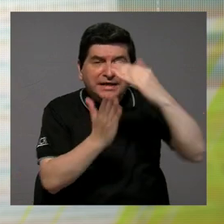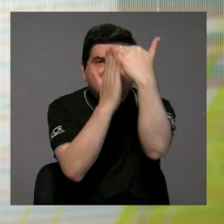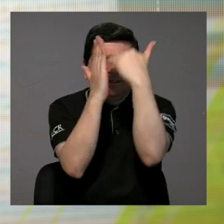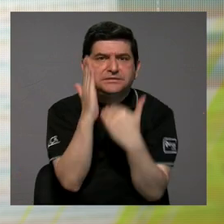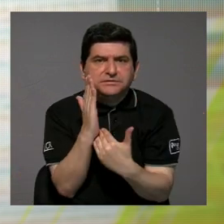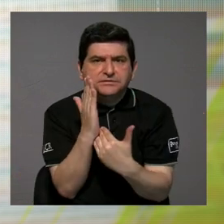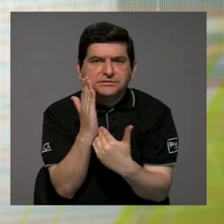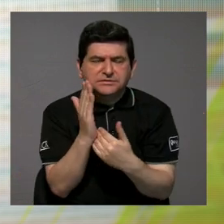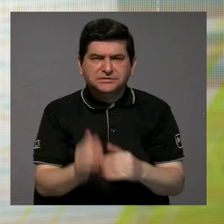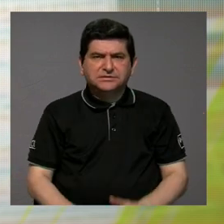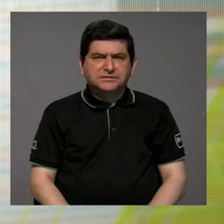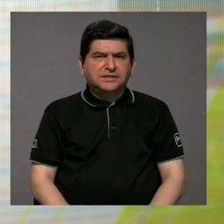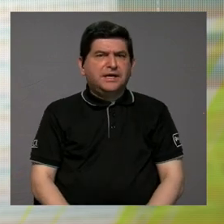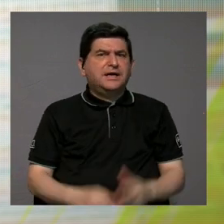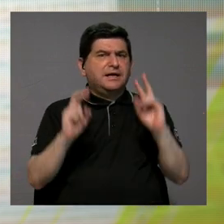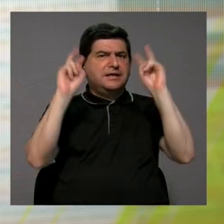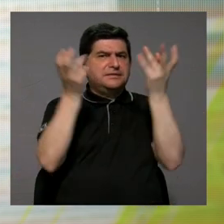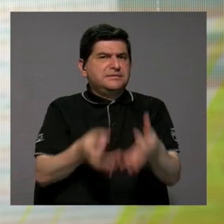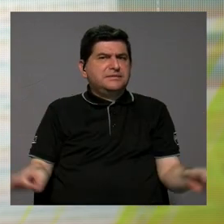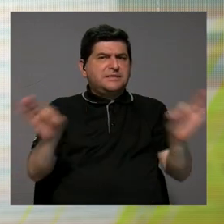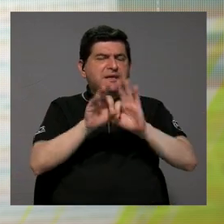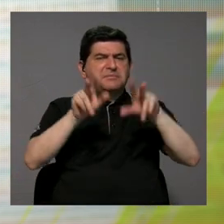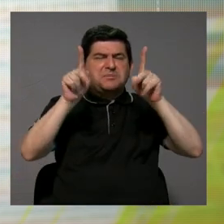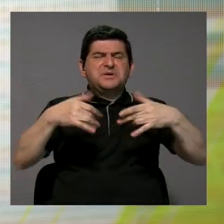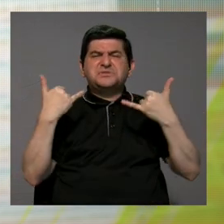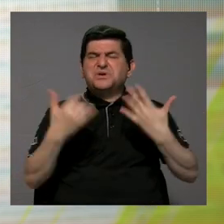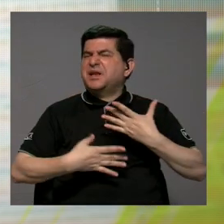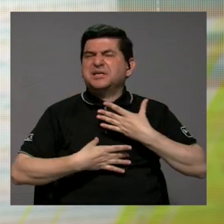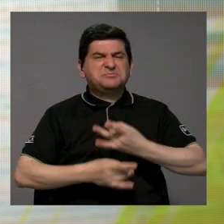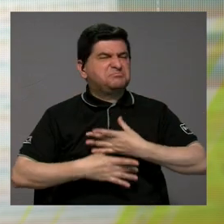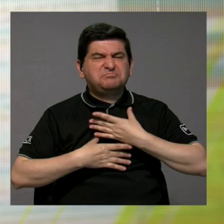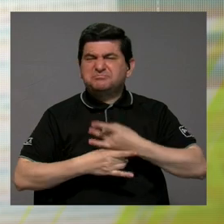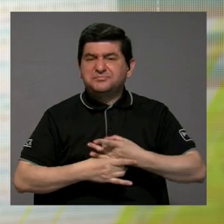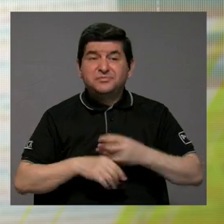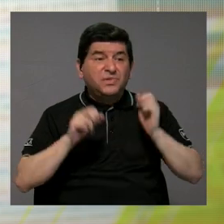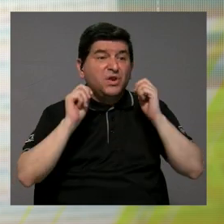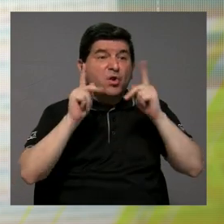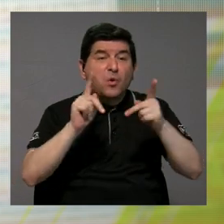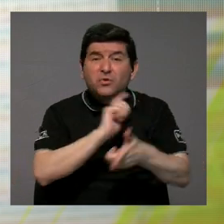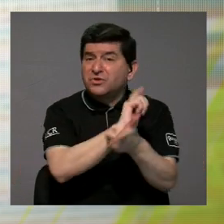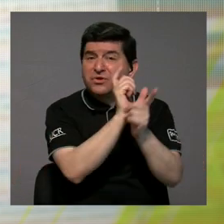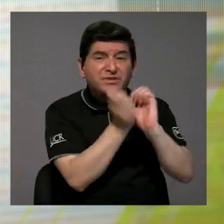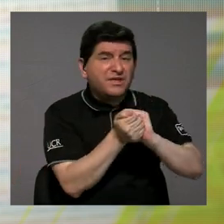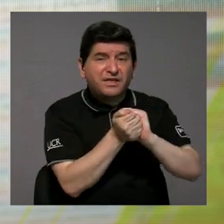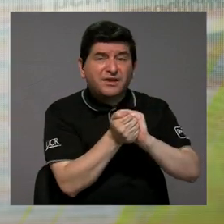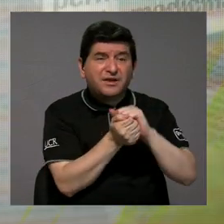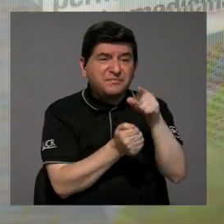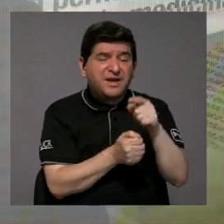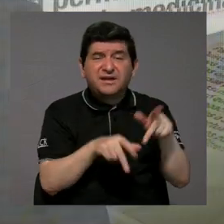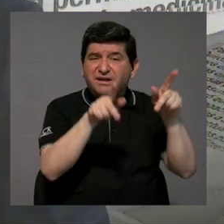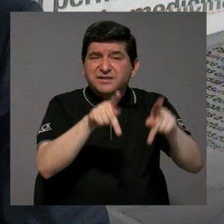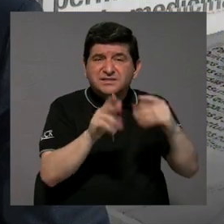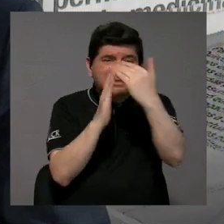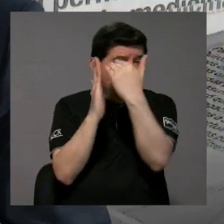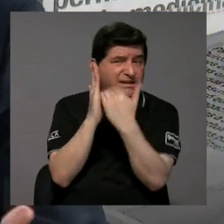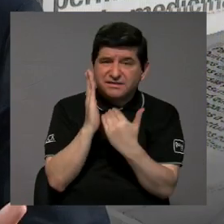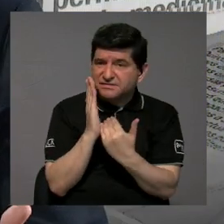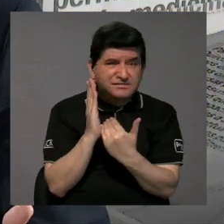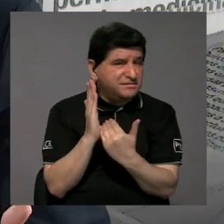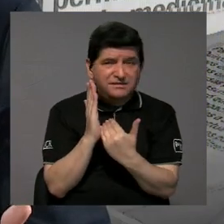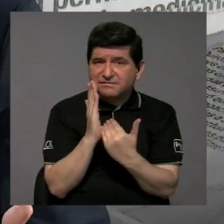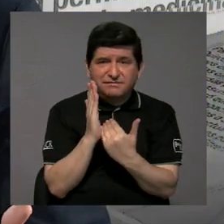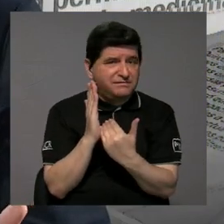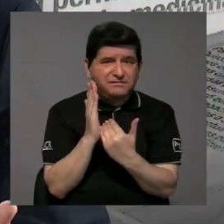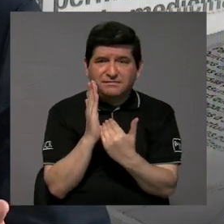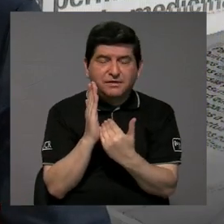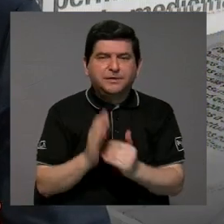listas, uno de los grandes temas es que la ciudadanía ha perdido interés porque no tiene posibilidades de modificar algunos de estos elementos. Entonces, sí,